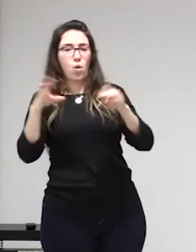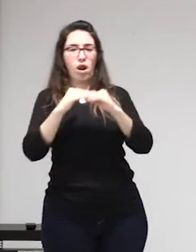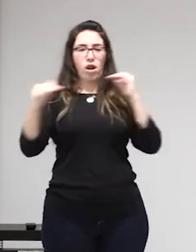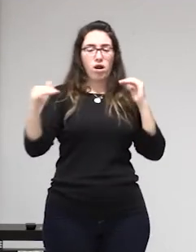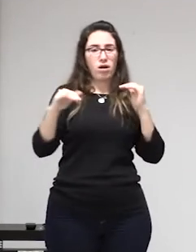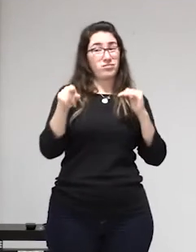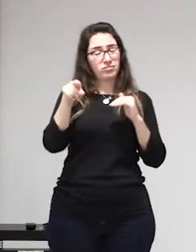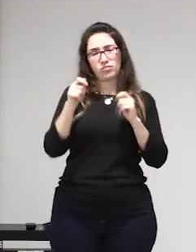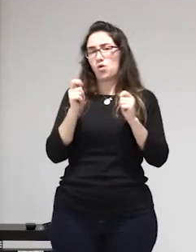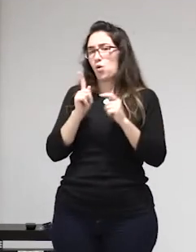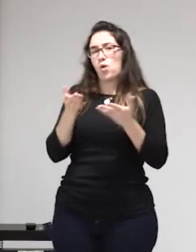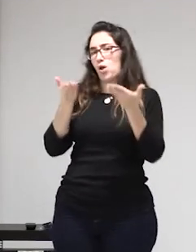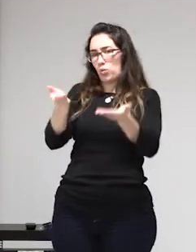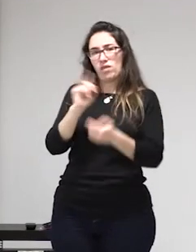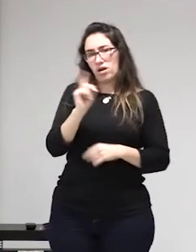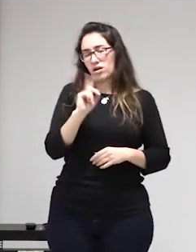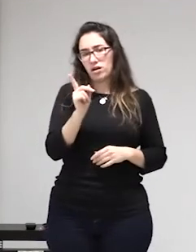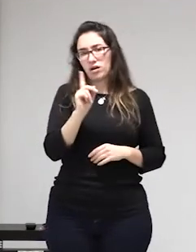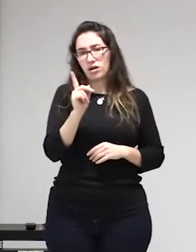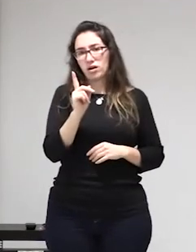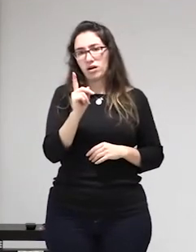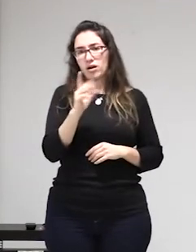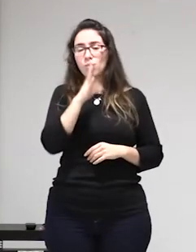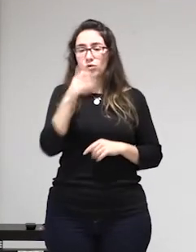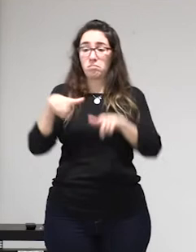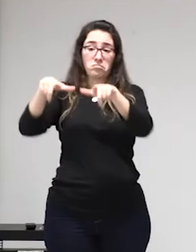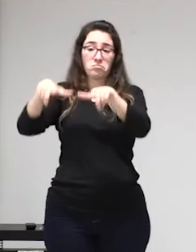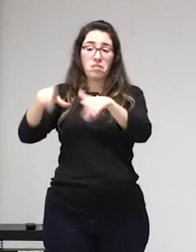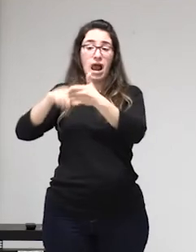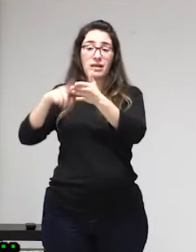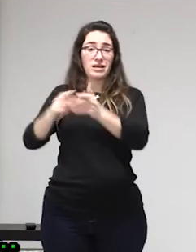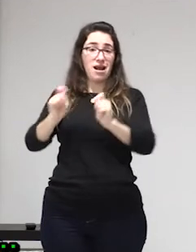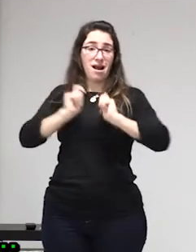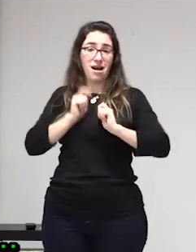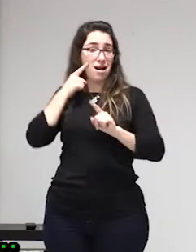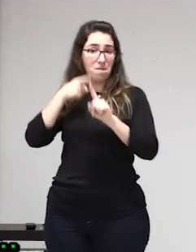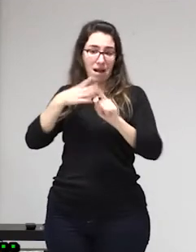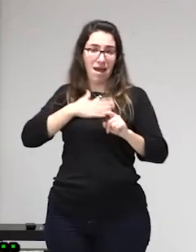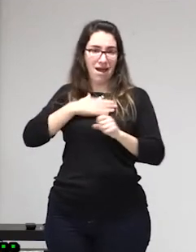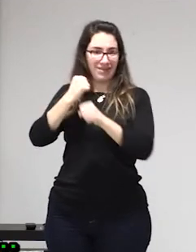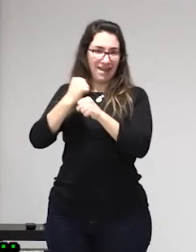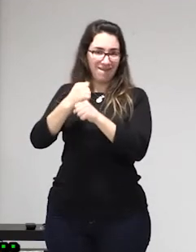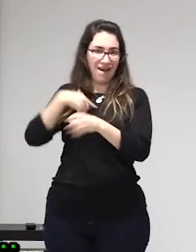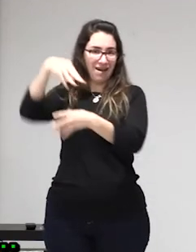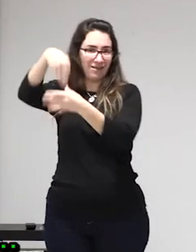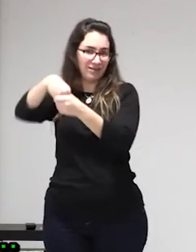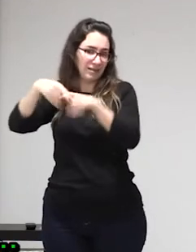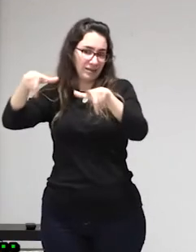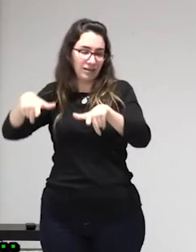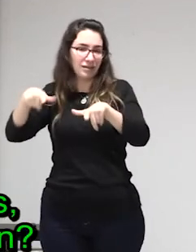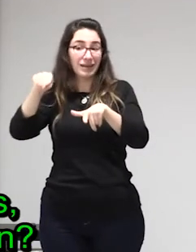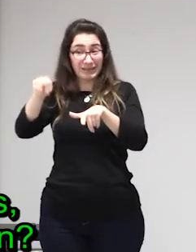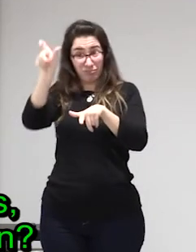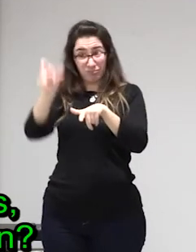situación irregular explotados en muchísimos sectores como la agricultura que estuvieron en las jornaleras como en el trabajo del hogar en el cuidado de personas mayores